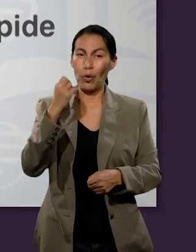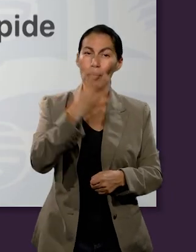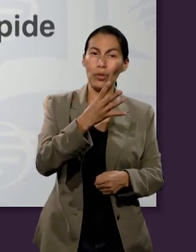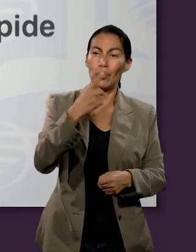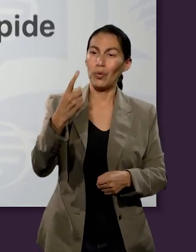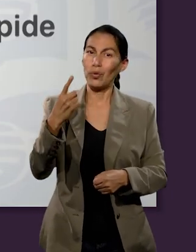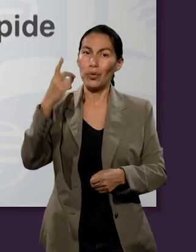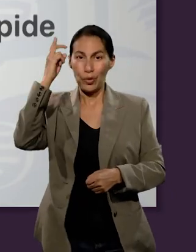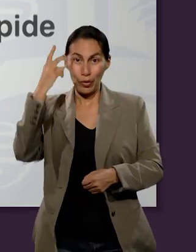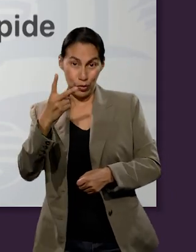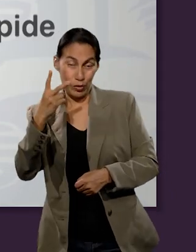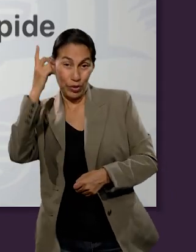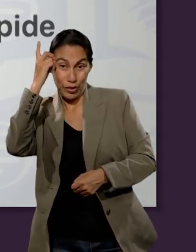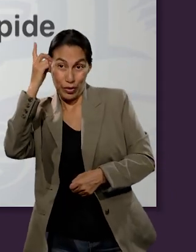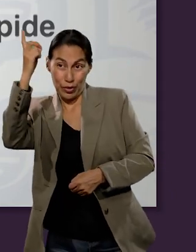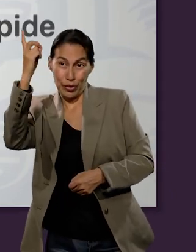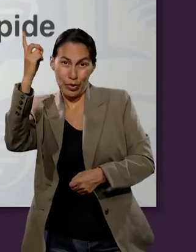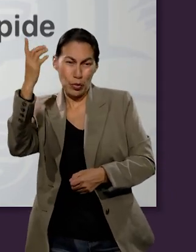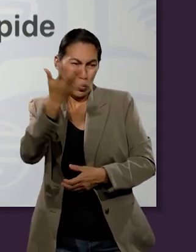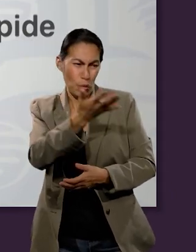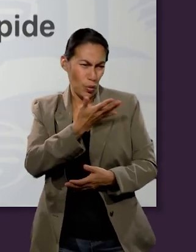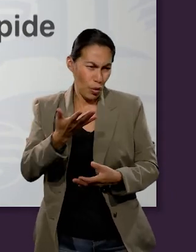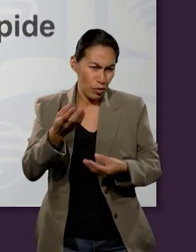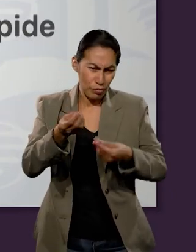De acuerdo a 1 Corintios 4, 1 y 2,